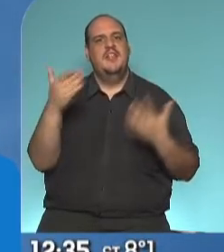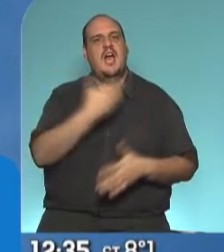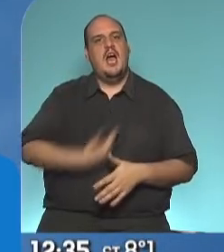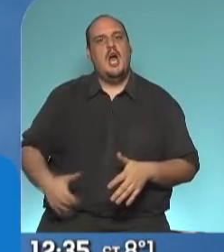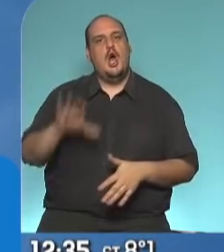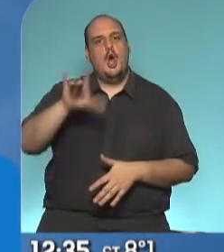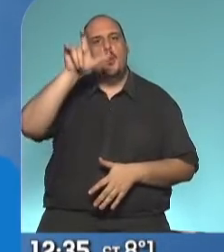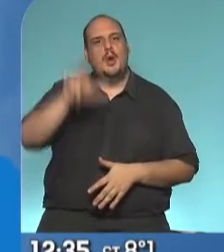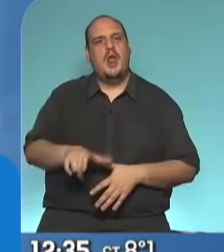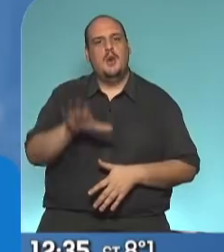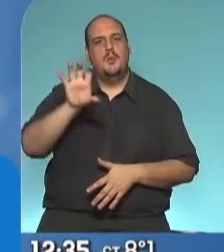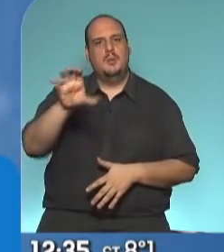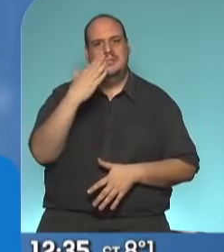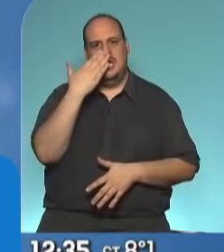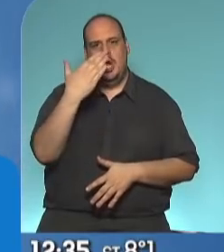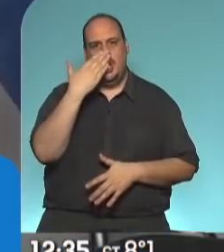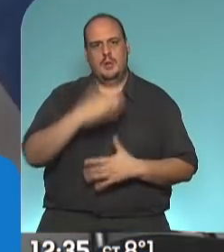señor Gobernador, en la provincia de Córdoba.